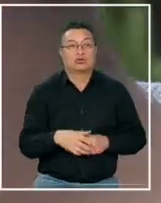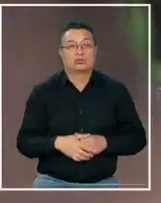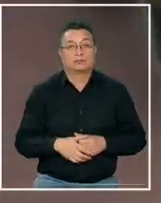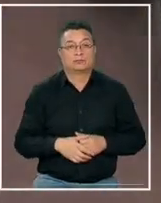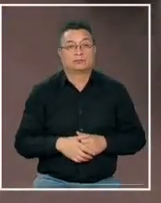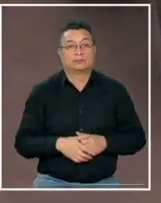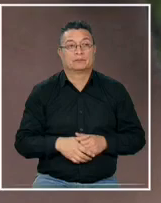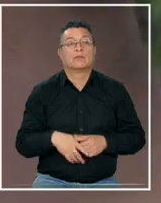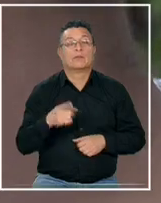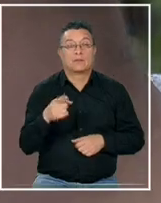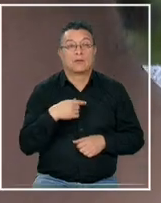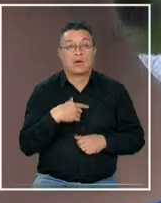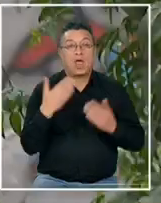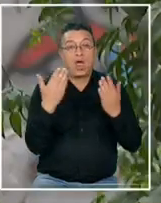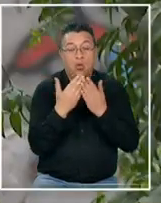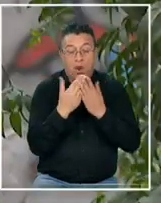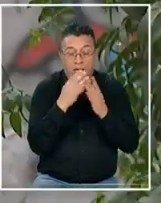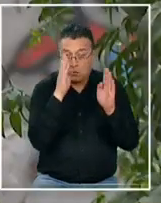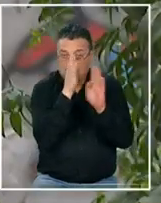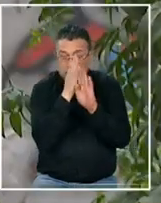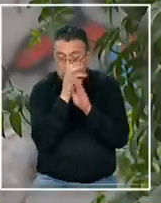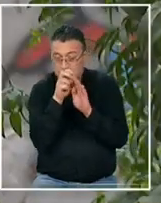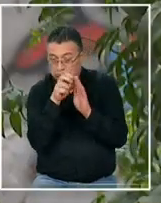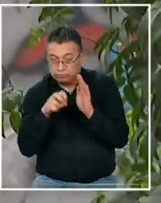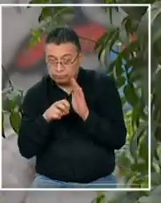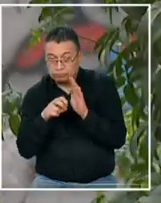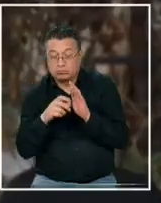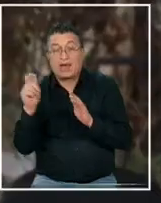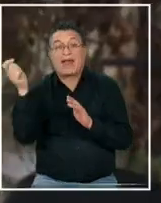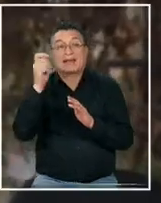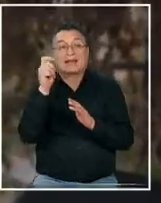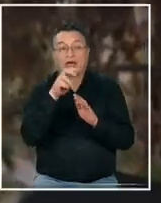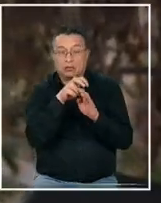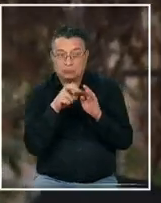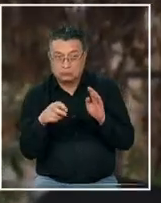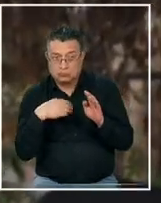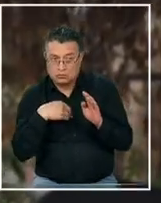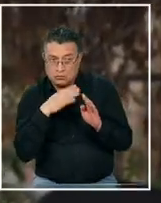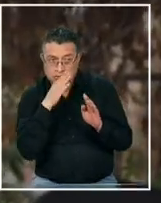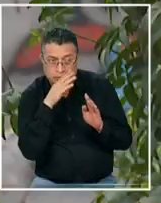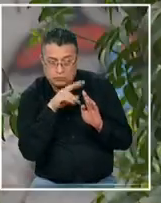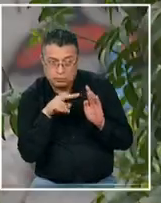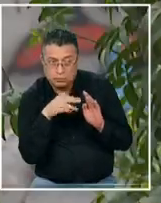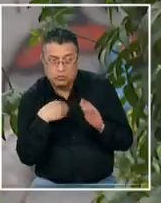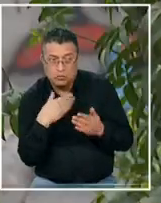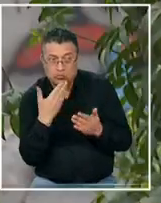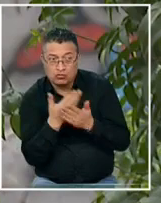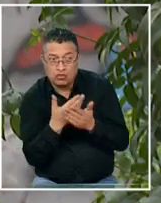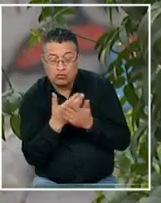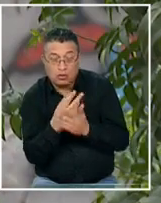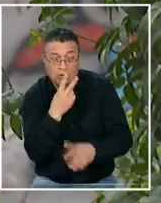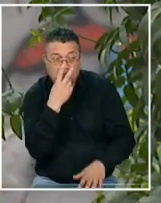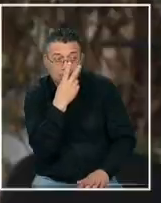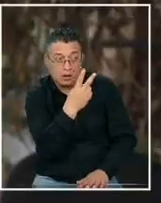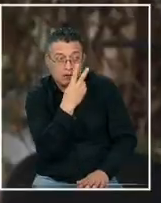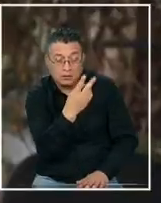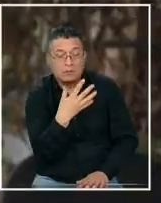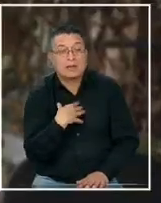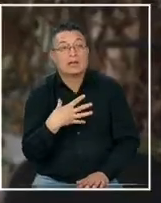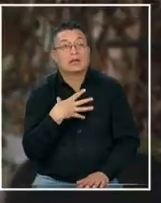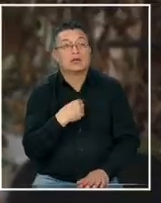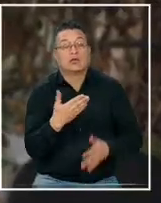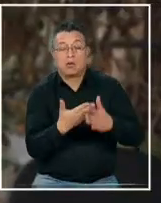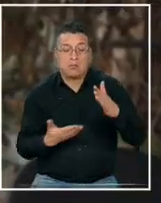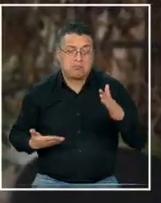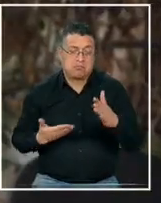yo me escondí en la escuela me escondí en el colegio en un recreo y ahí aproveché de ver lo que ocurría con mi hijo a él lo